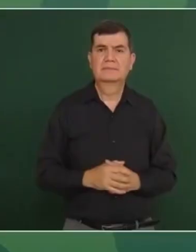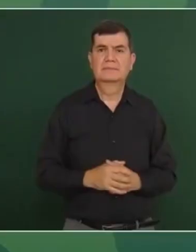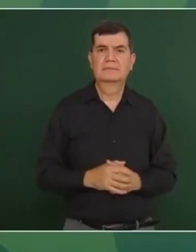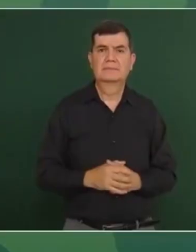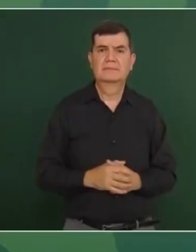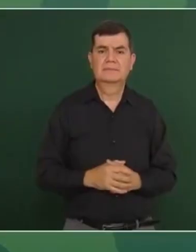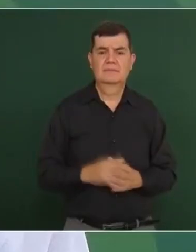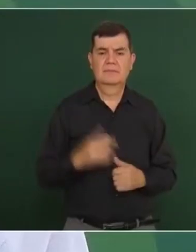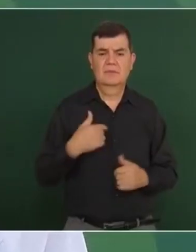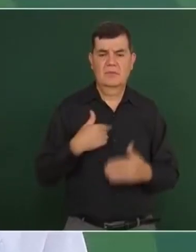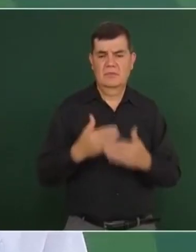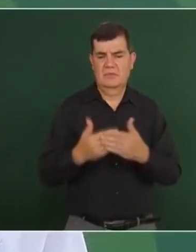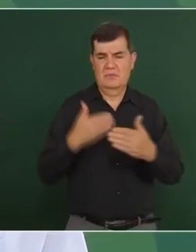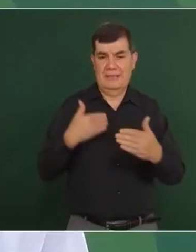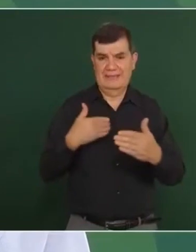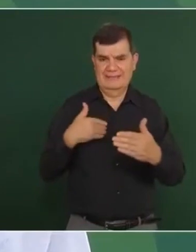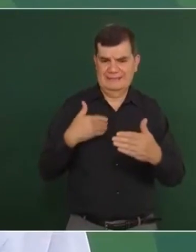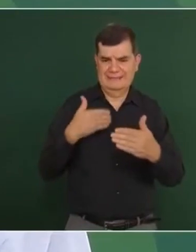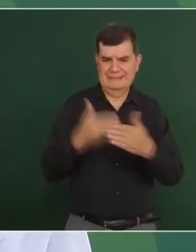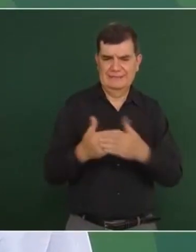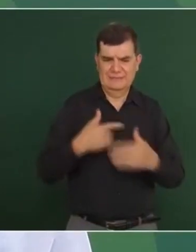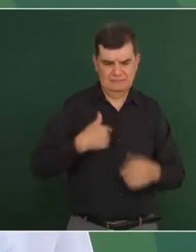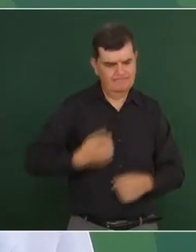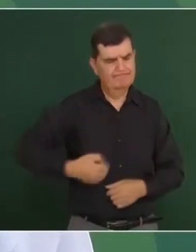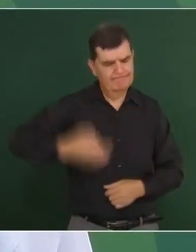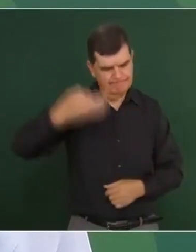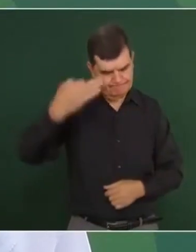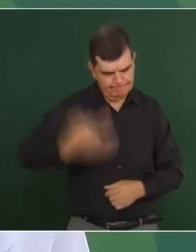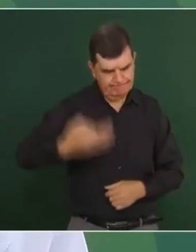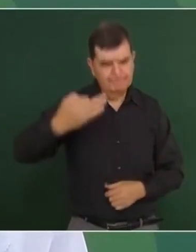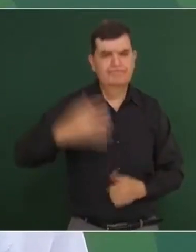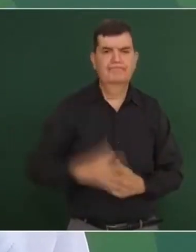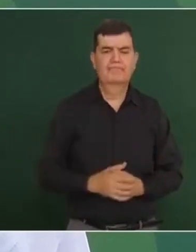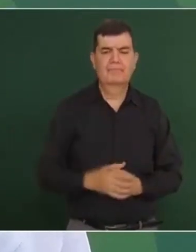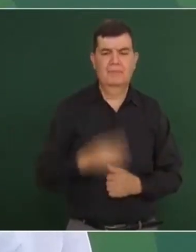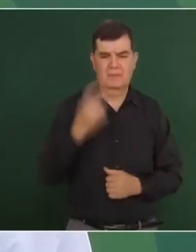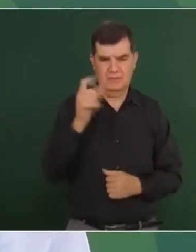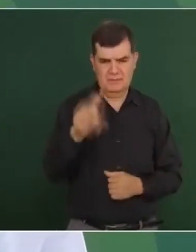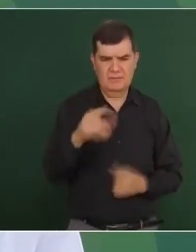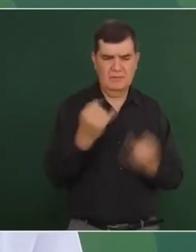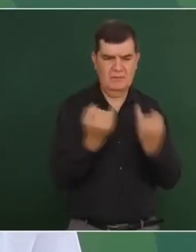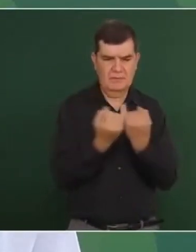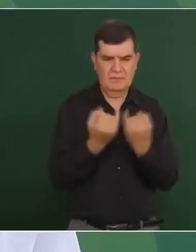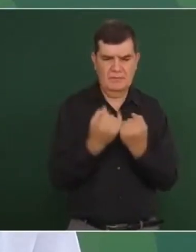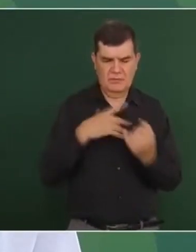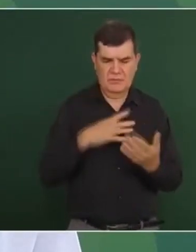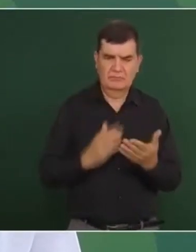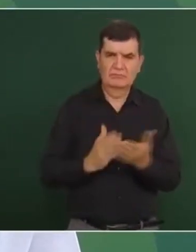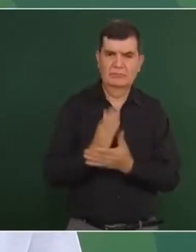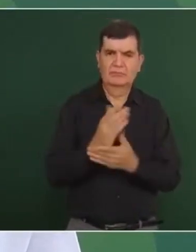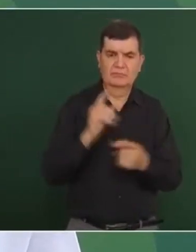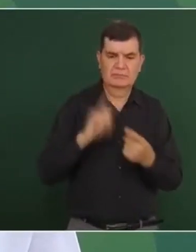gratuito. Antes de que yo me vaya, y me canso ganso, y lo mismo, este otro desafío que tengo.